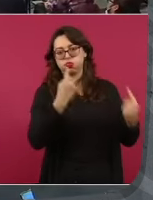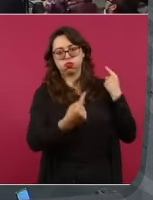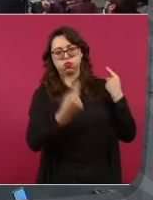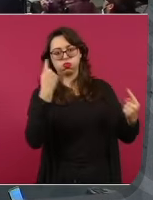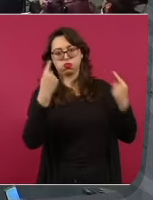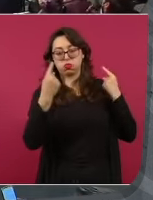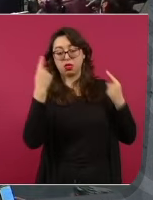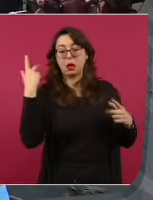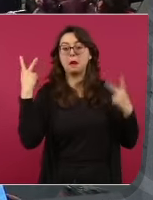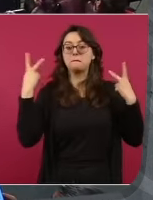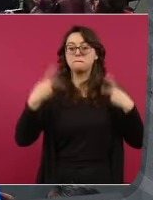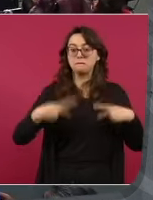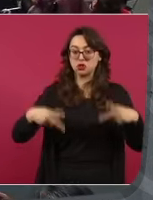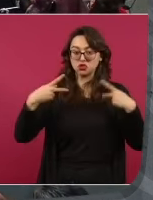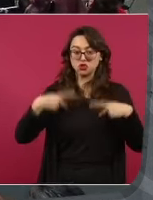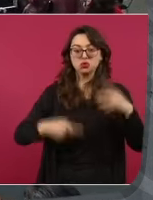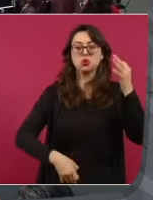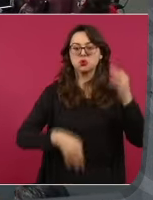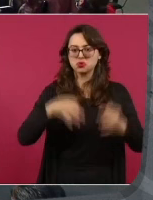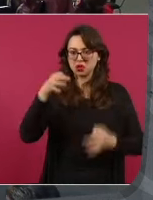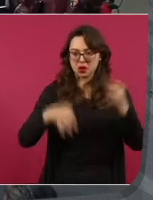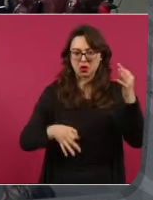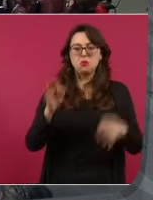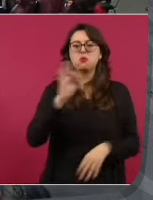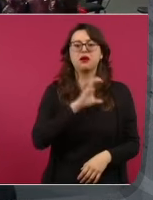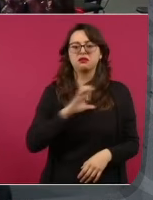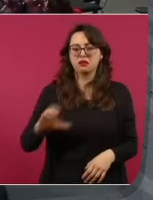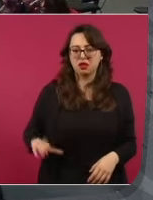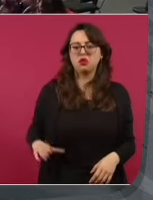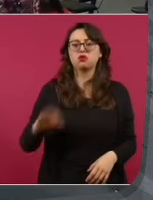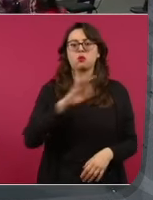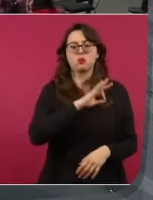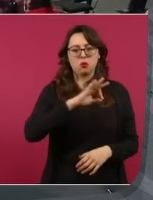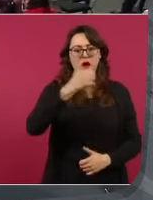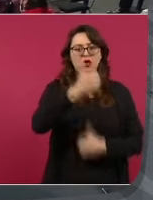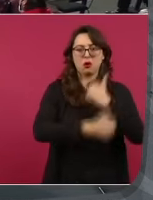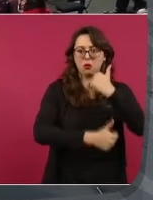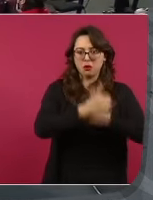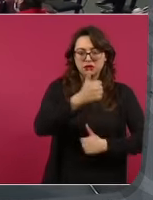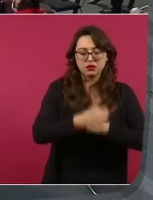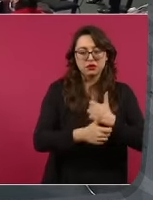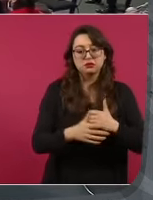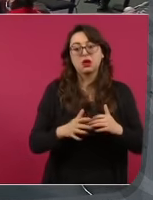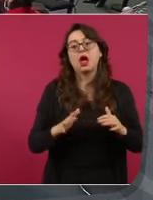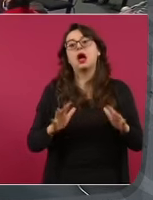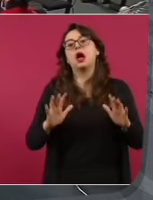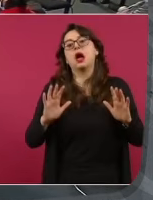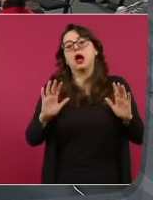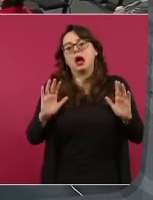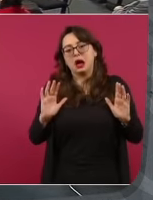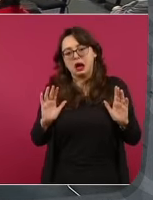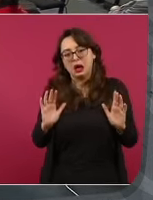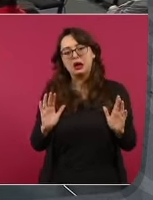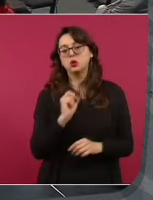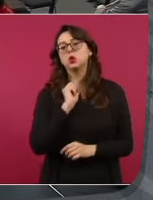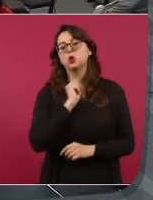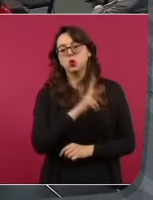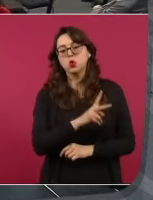juzgado, no pierda sus derechos políticos, como aquí. Sí, sí,